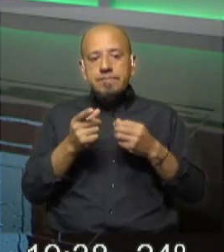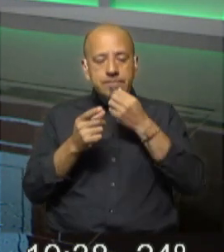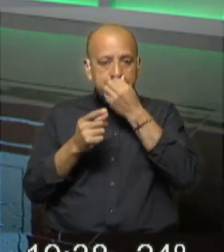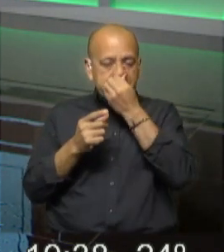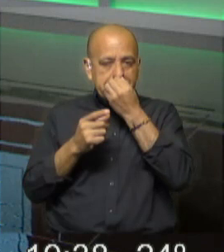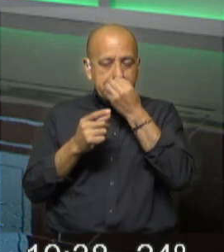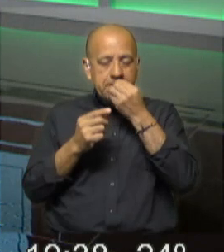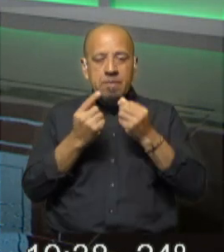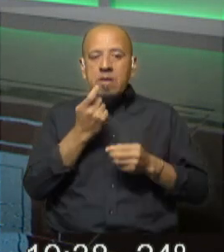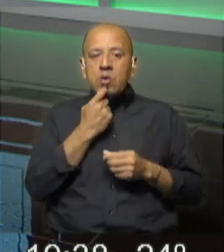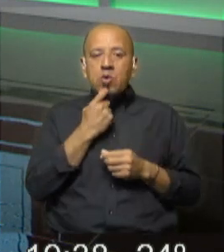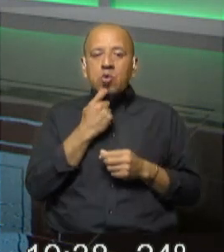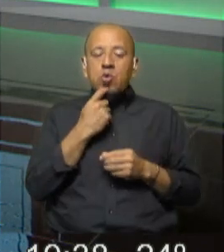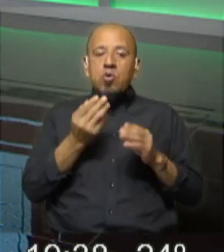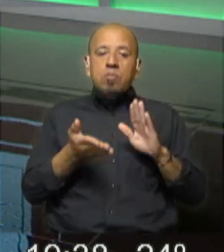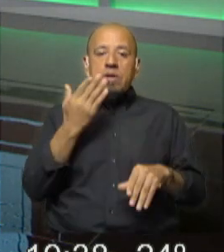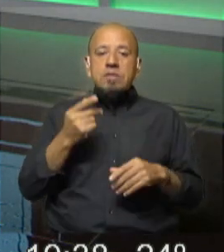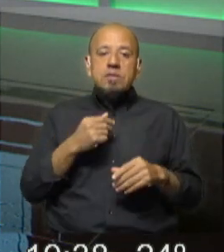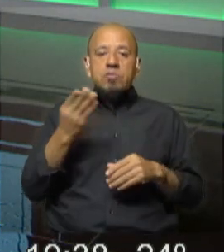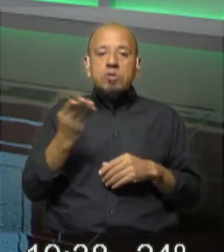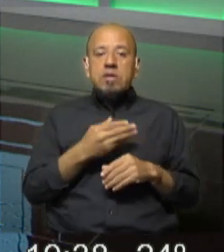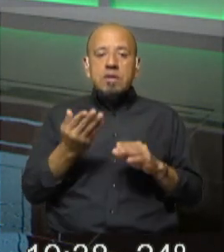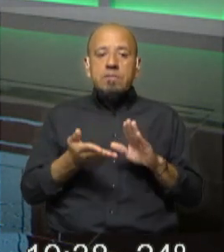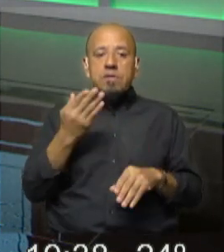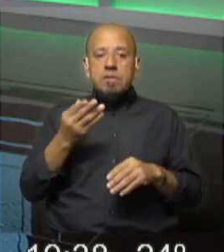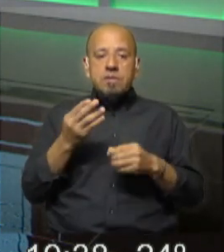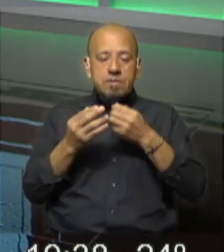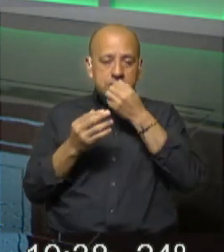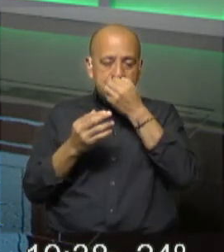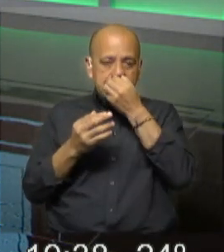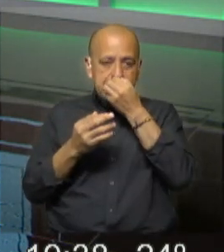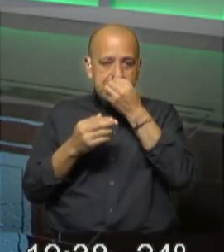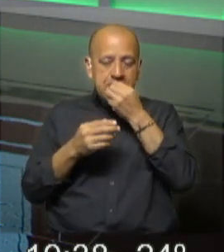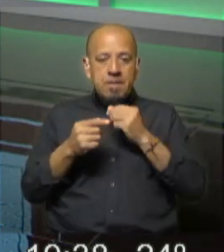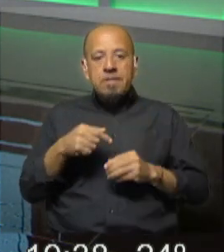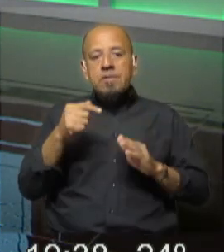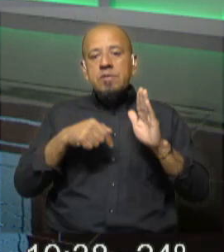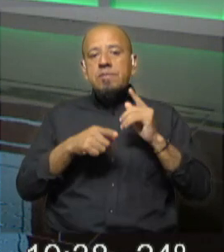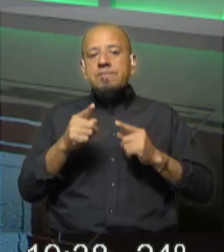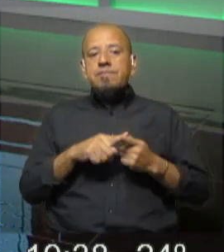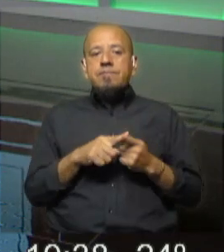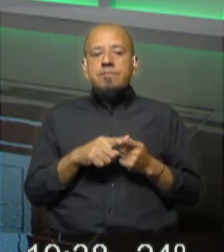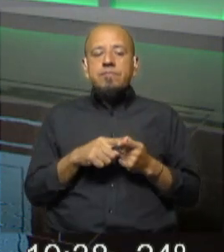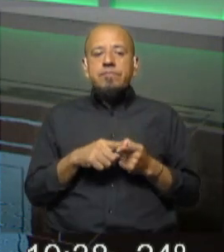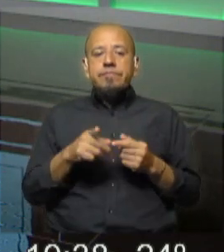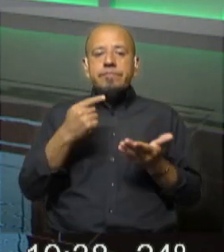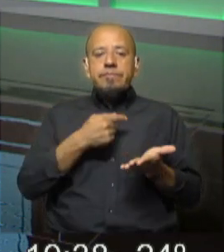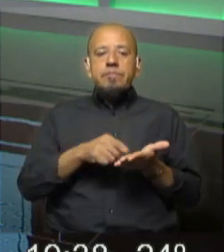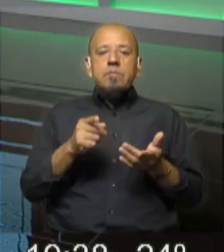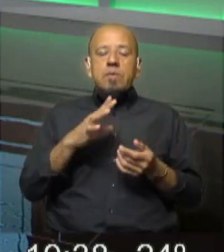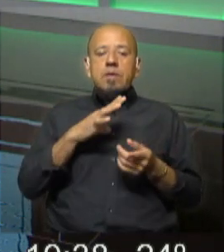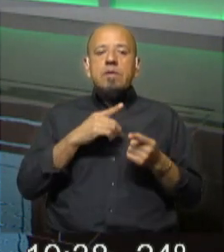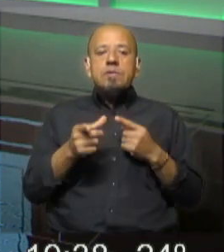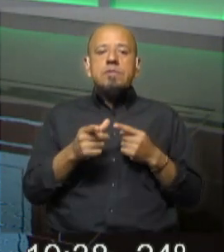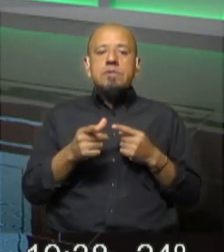la tasa de homicidios más alta y vemos que hacia lo que es el sur de la capital, las zonas céntricas es donde hay